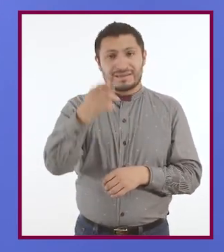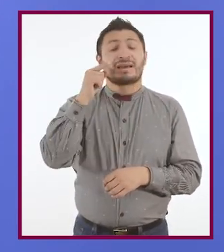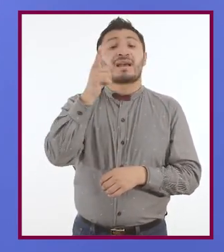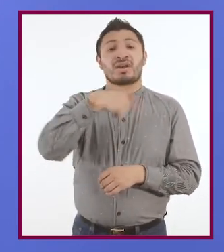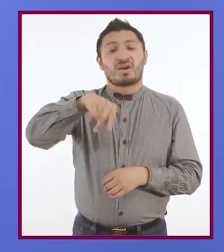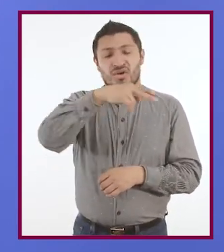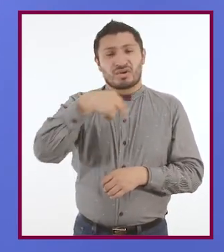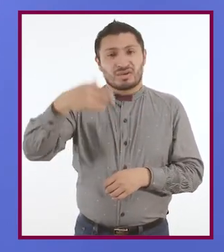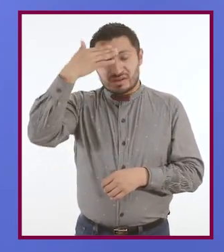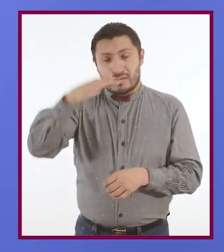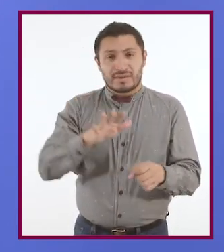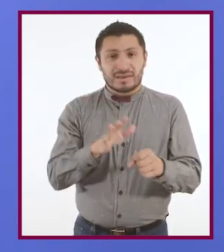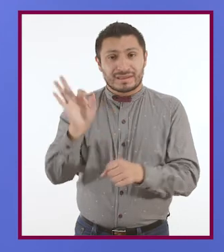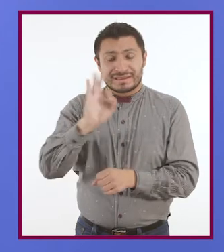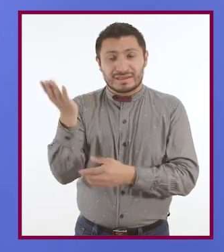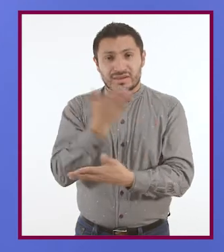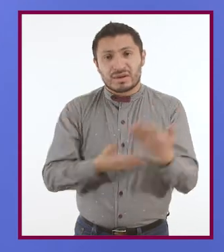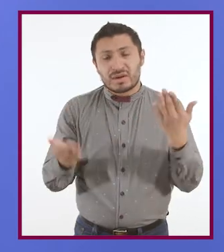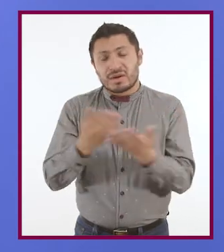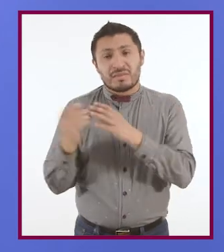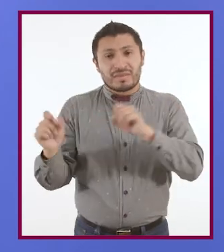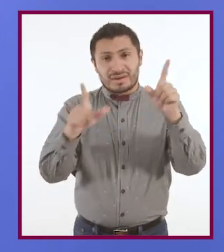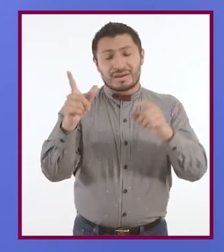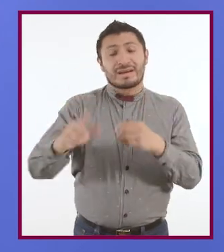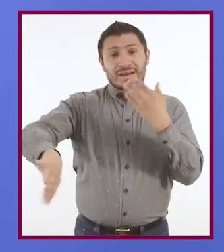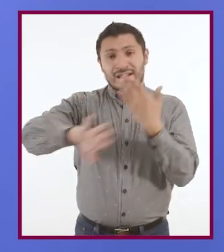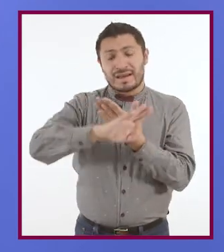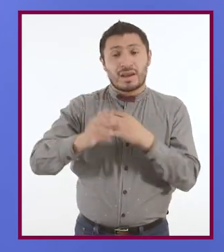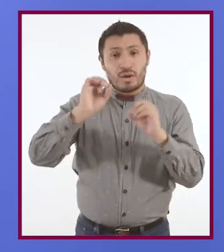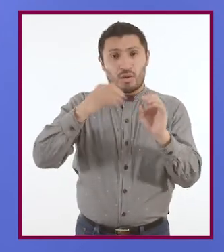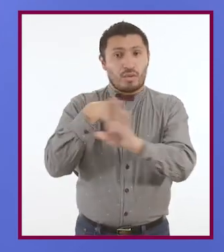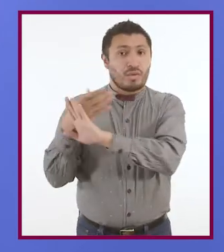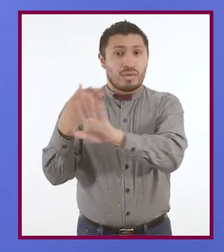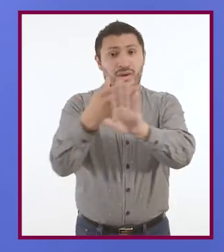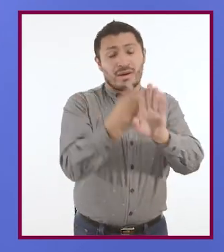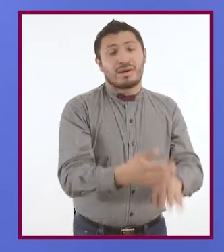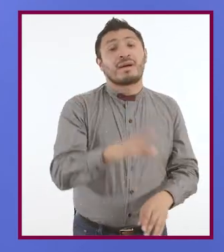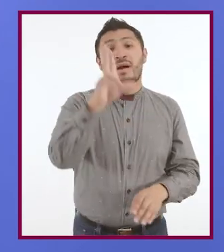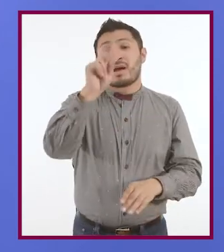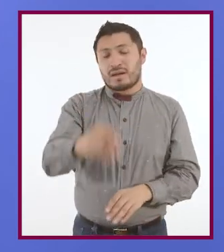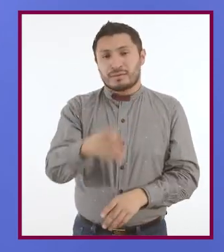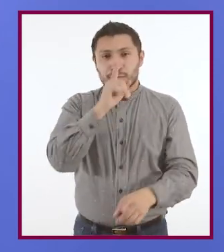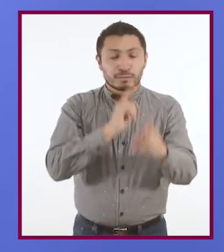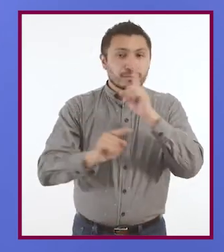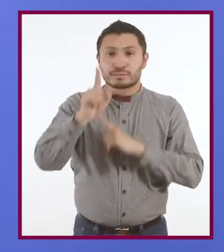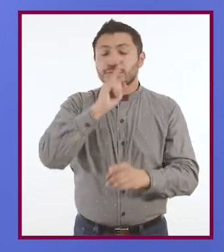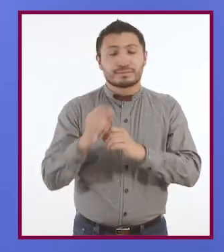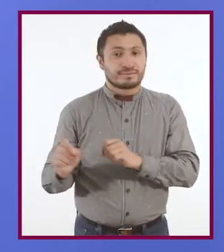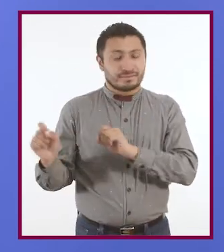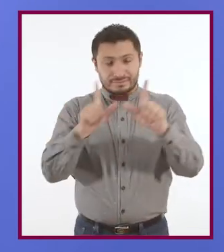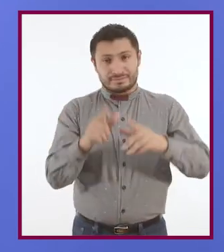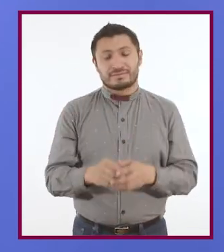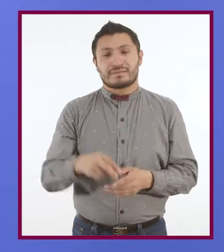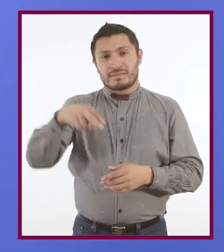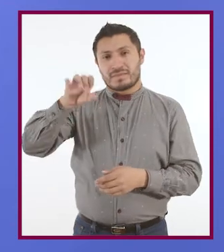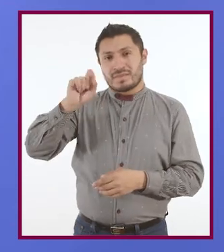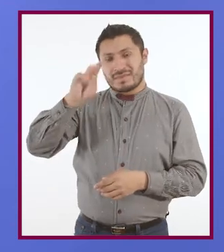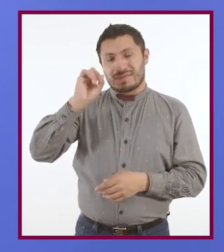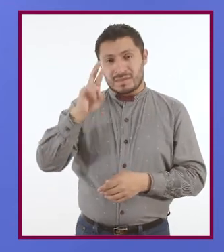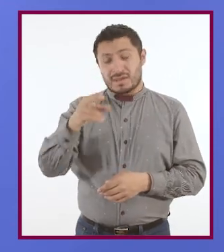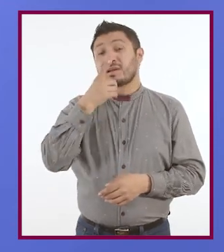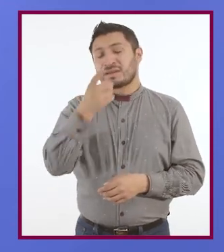que compartimos nos afecta a nosotros o a alguien más. Y a evitar las difamaciones. Néstor añade que debemos